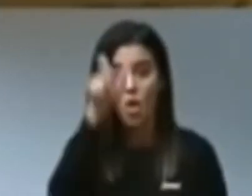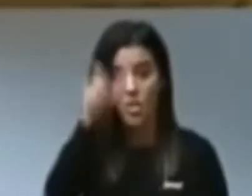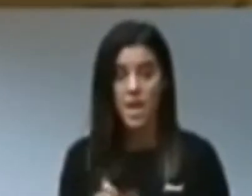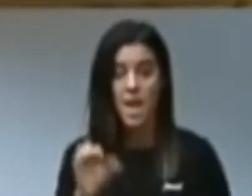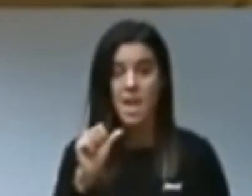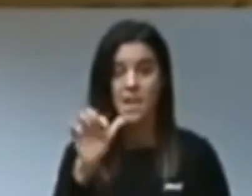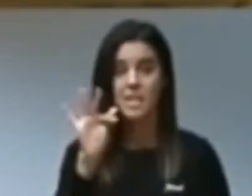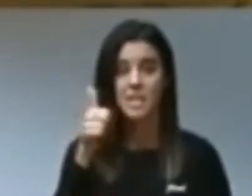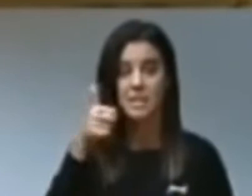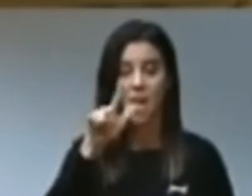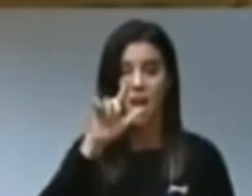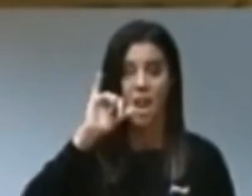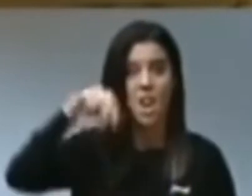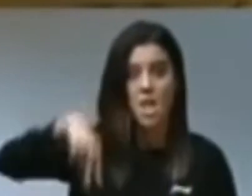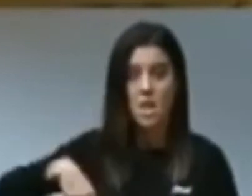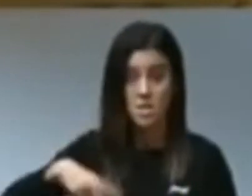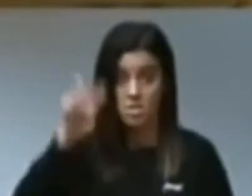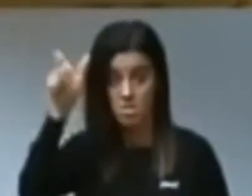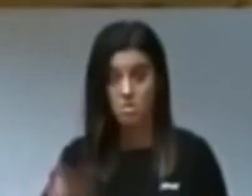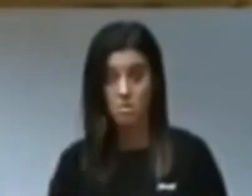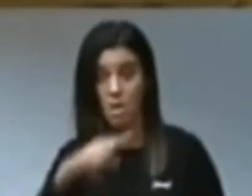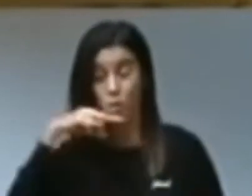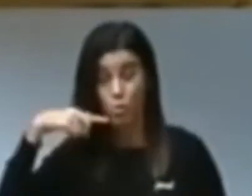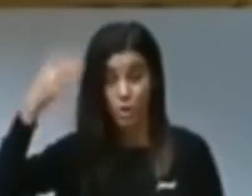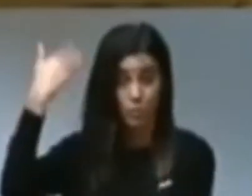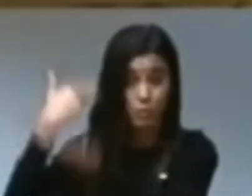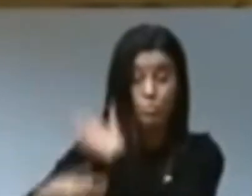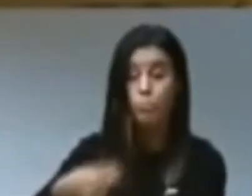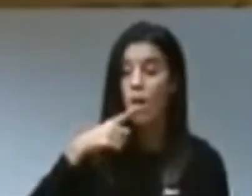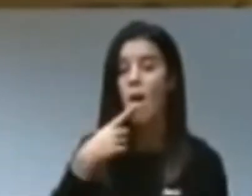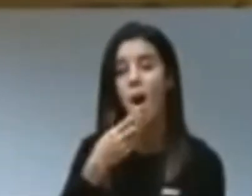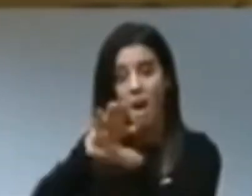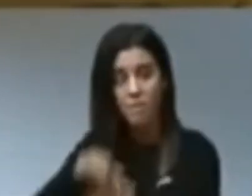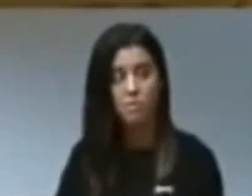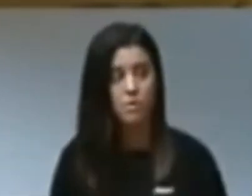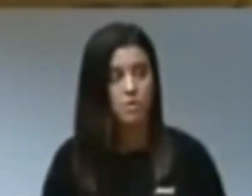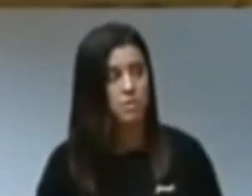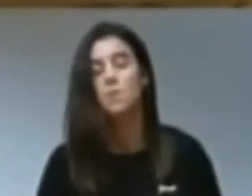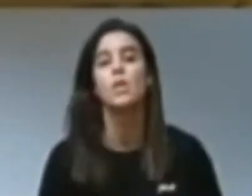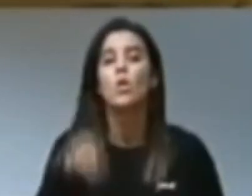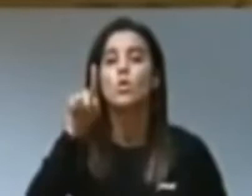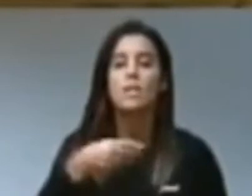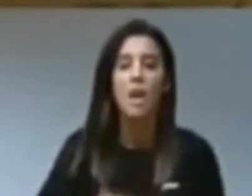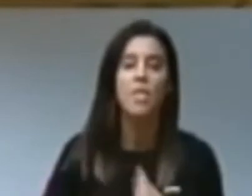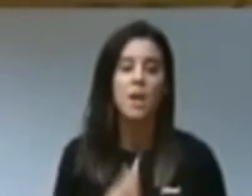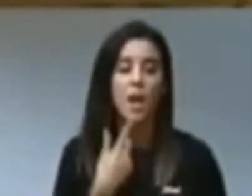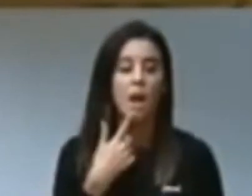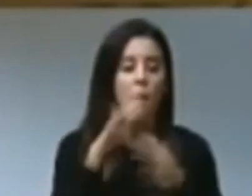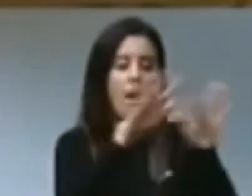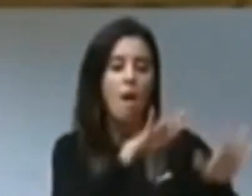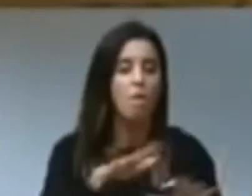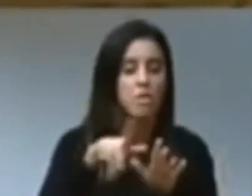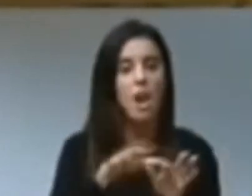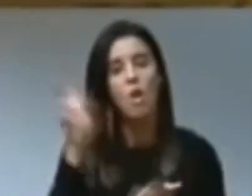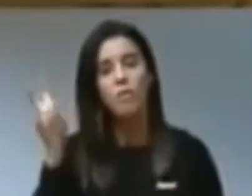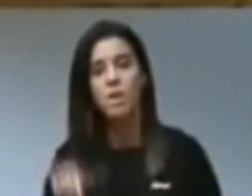Hablando bien. De Stalin. Mire, ustedes a menudo hablan de educación. Ustedes. Los que adoctrinan y los que se callan una parte de la historia. Los que